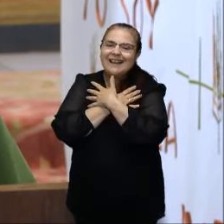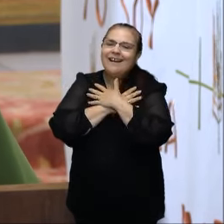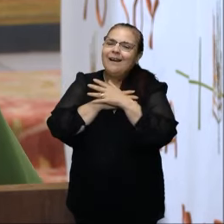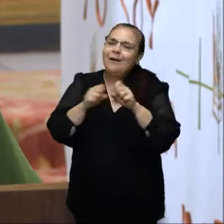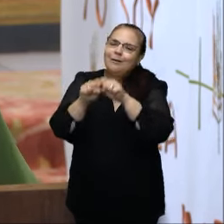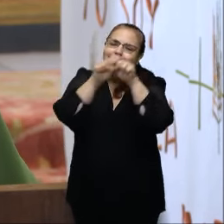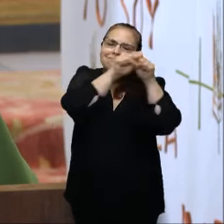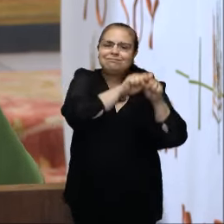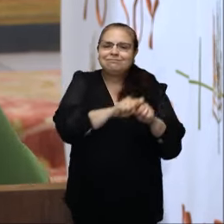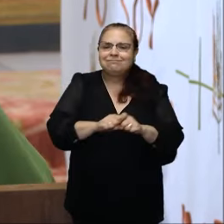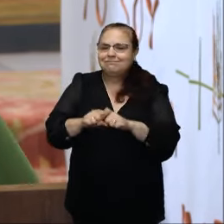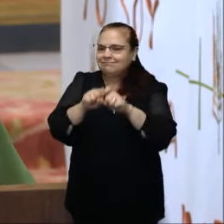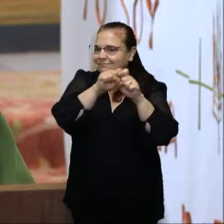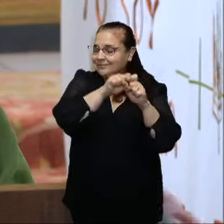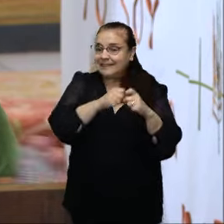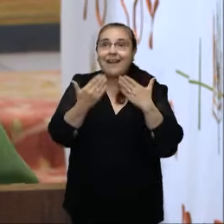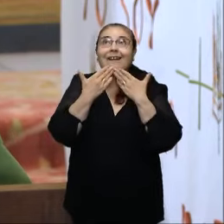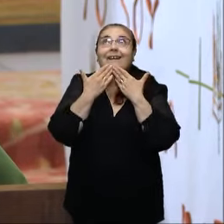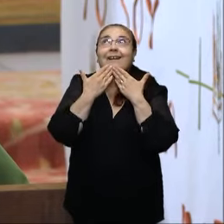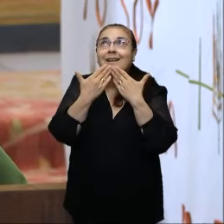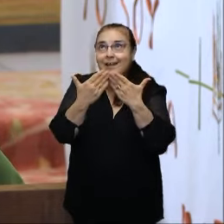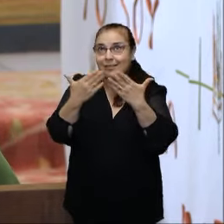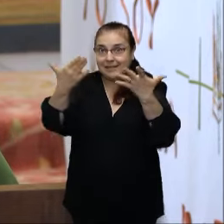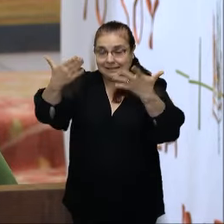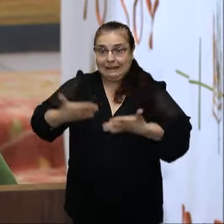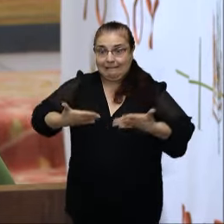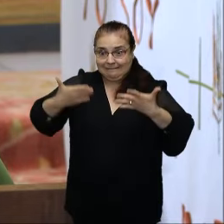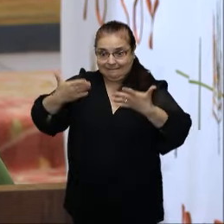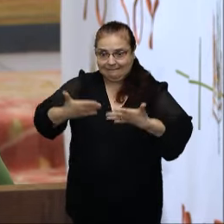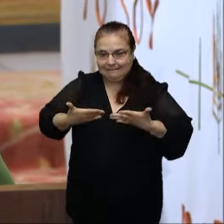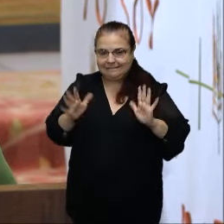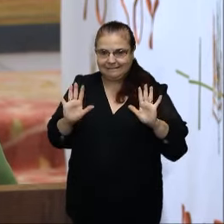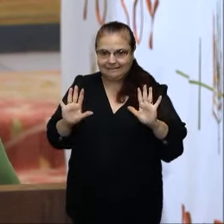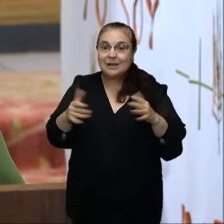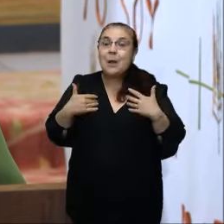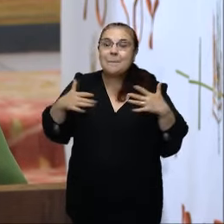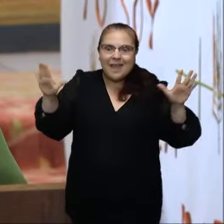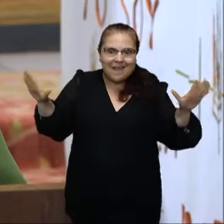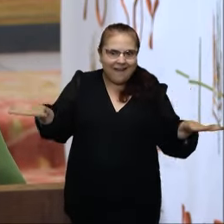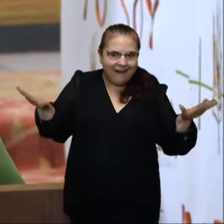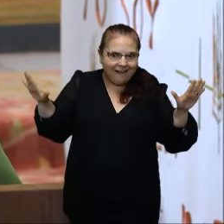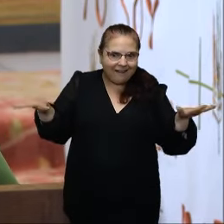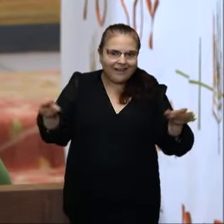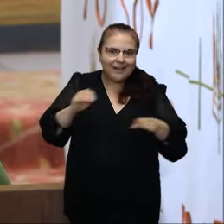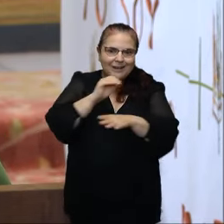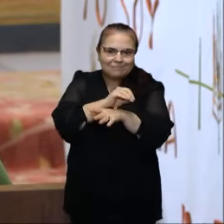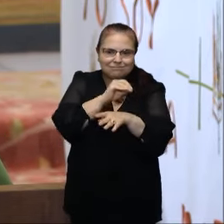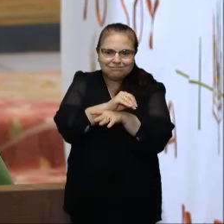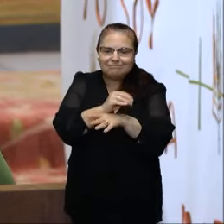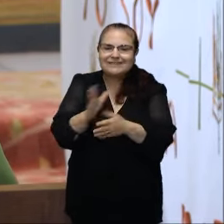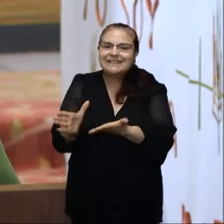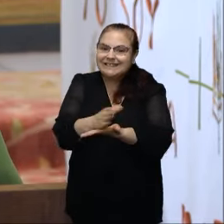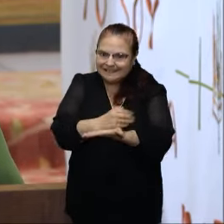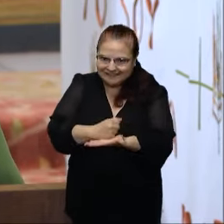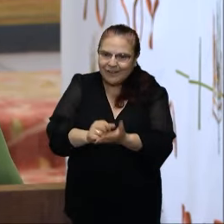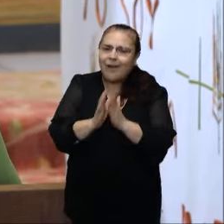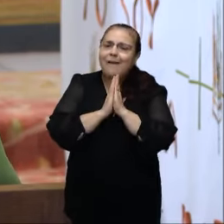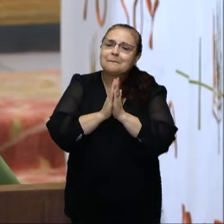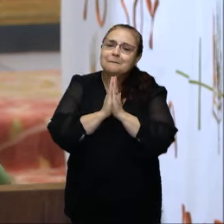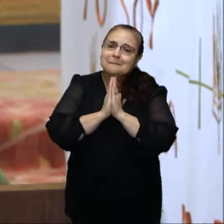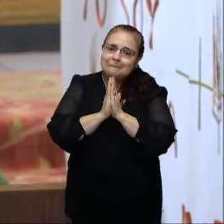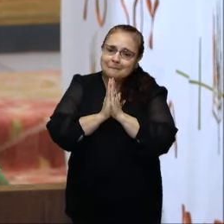siempre su ayuda y mi ángel custodio, y todas vuestras oraciones, bueno, y los